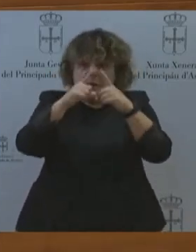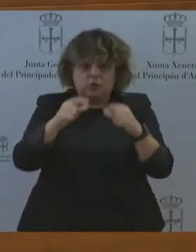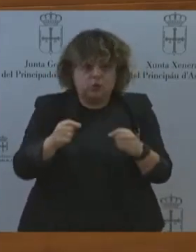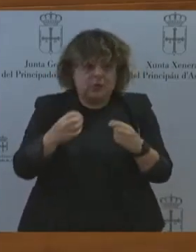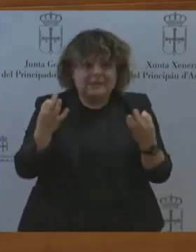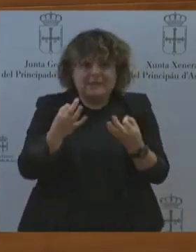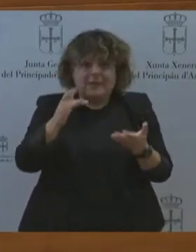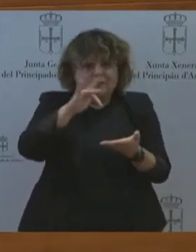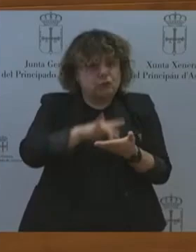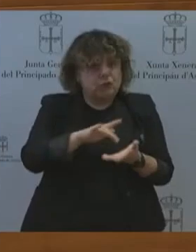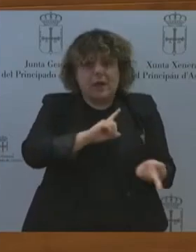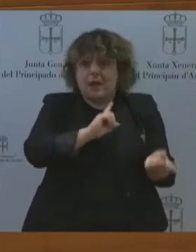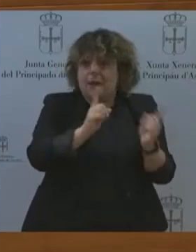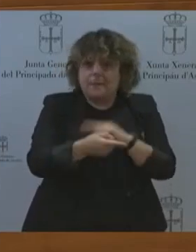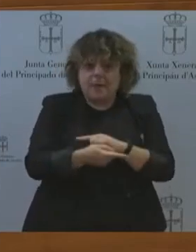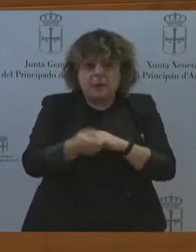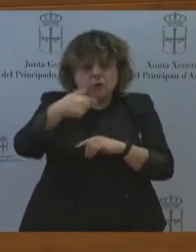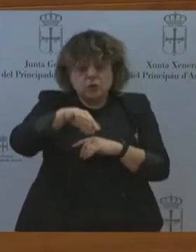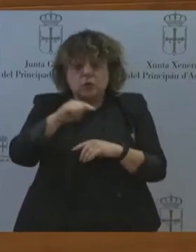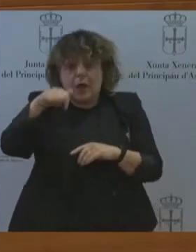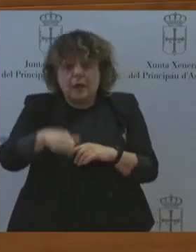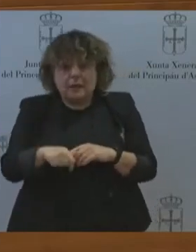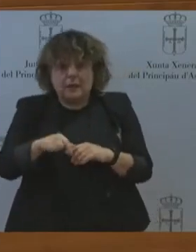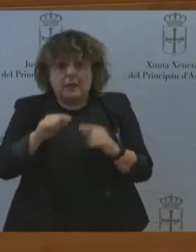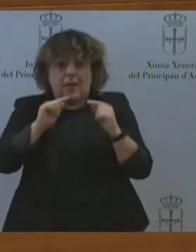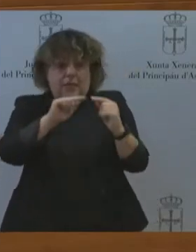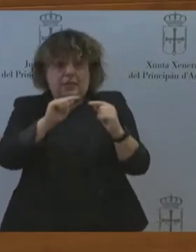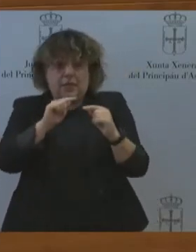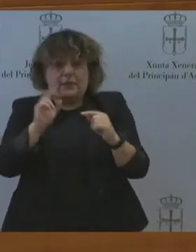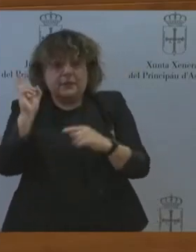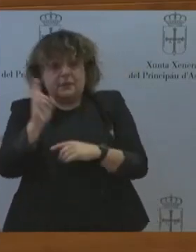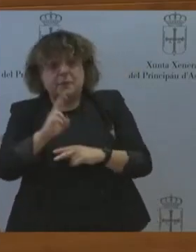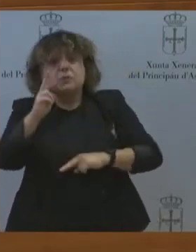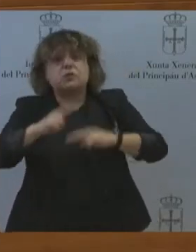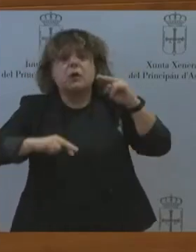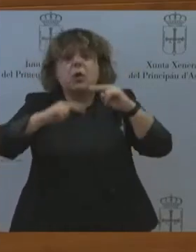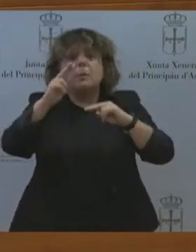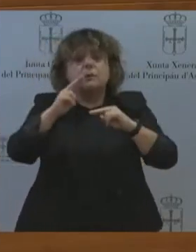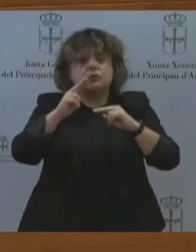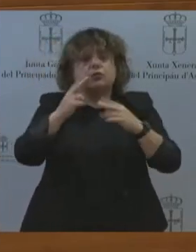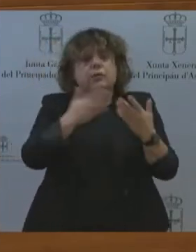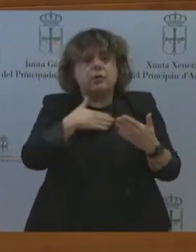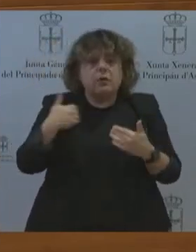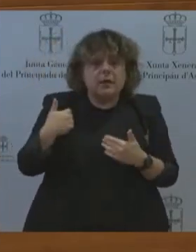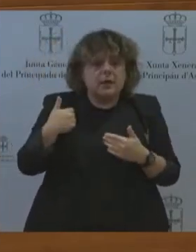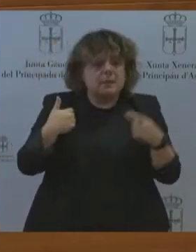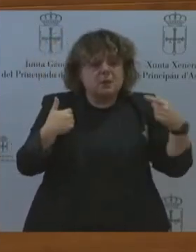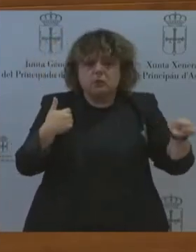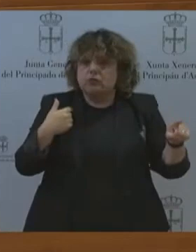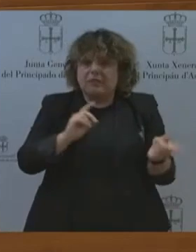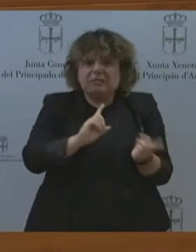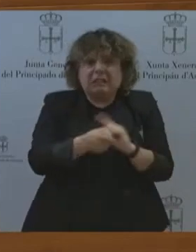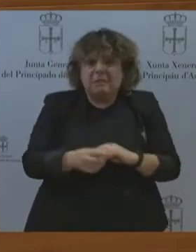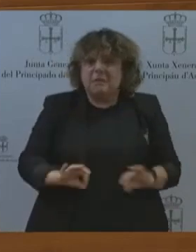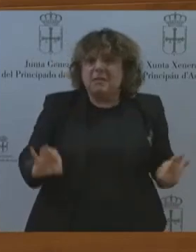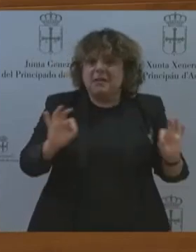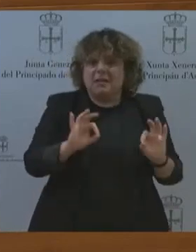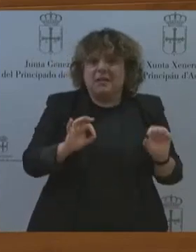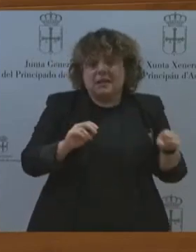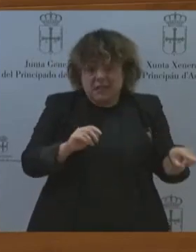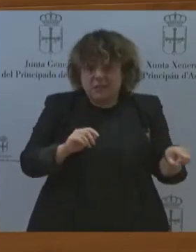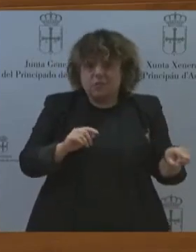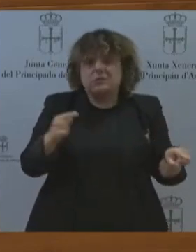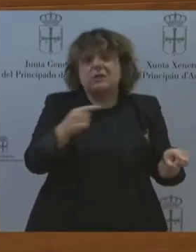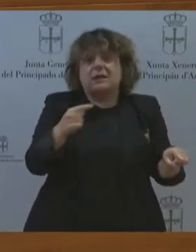debate. Pero no noto para nada que usted haya cambiado todavía el chip y eso no es bueno para Asturias. Yo soy persona que no cree en el